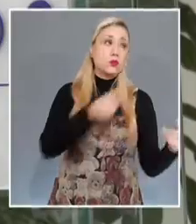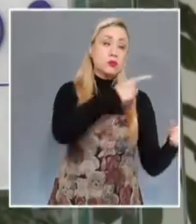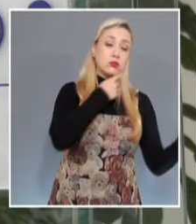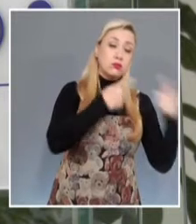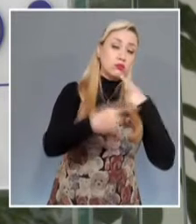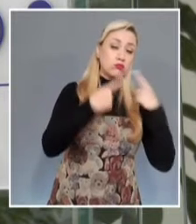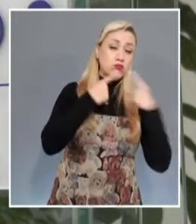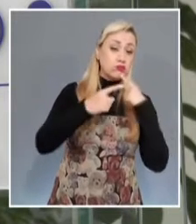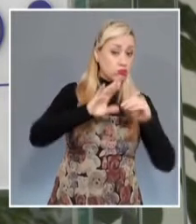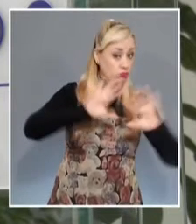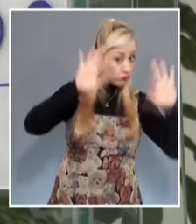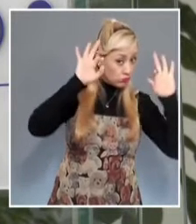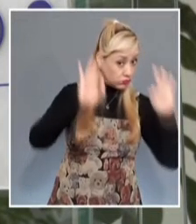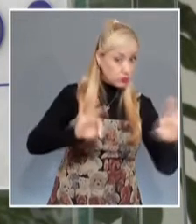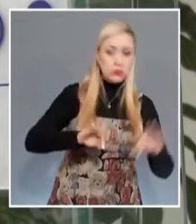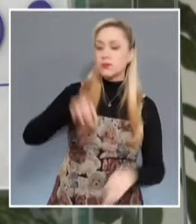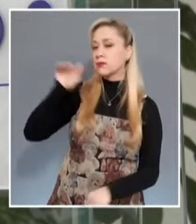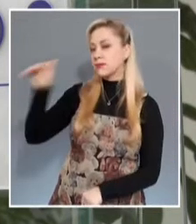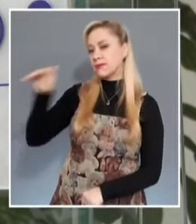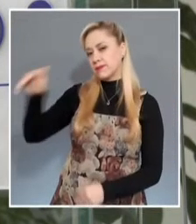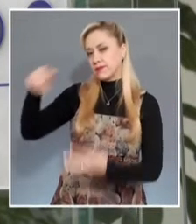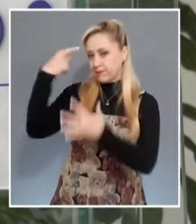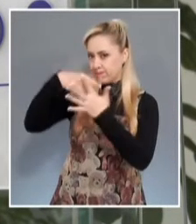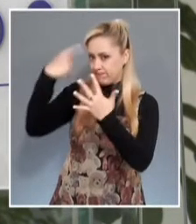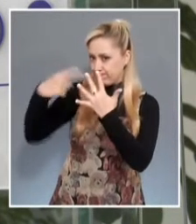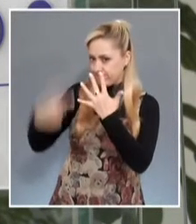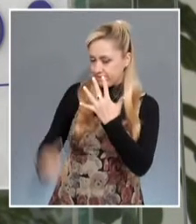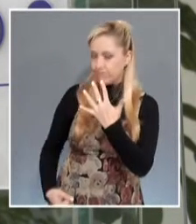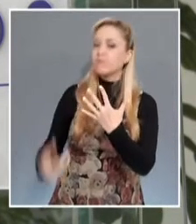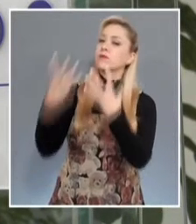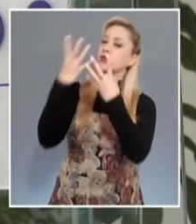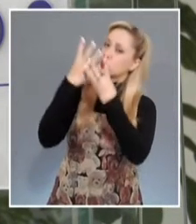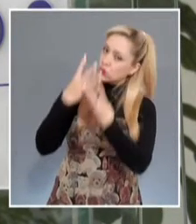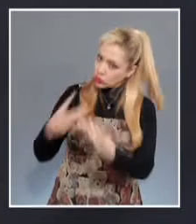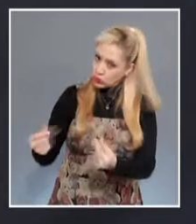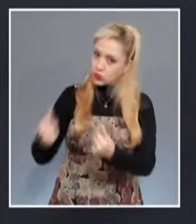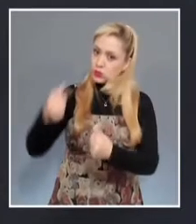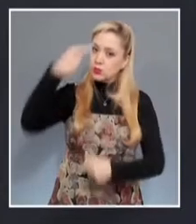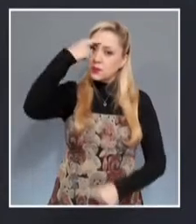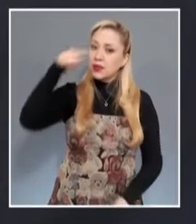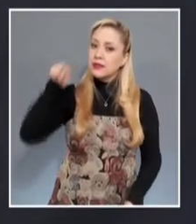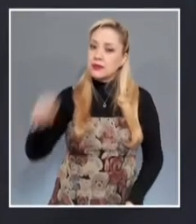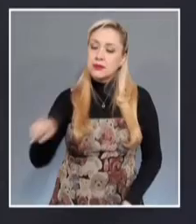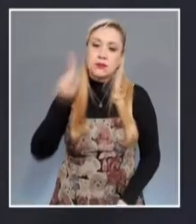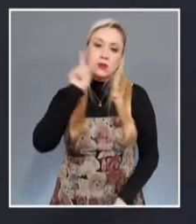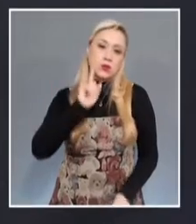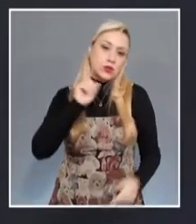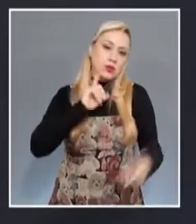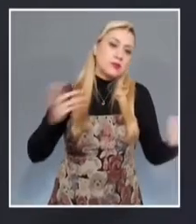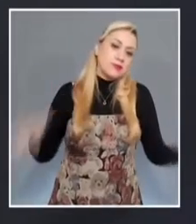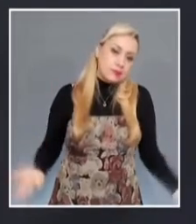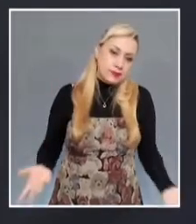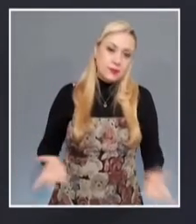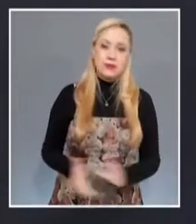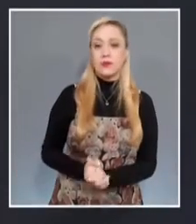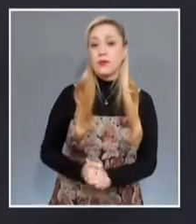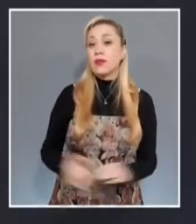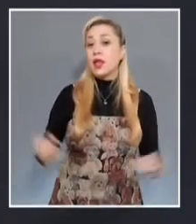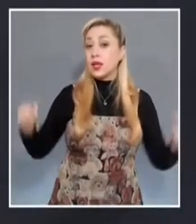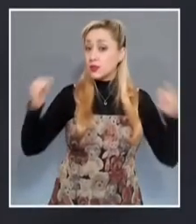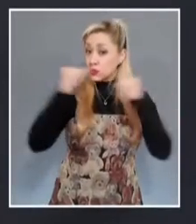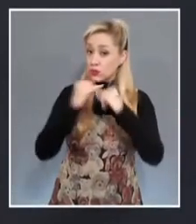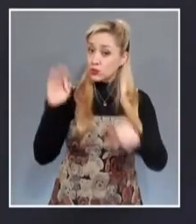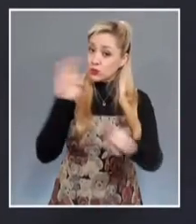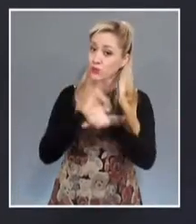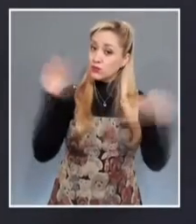adoptar una solución amistosa. La Defensoría Pública recordó que el Grupo de Trabajo sobre Detenciones Arbitrarias de